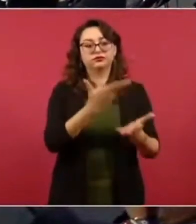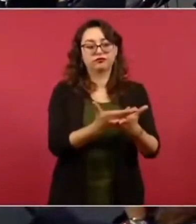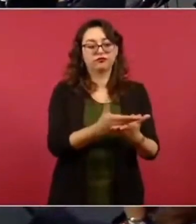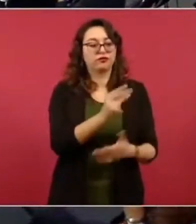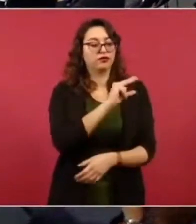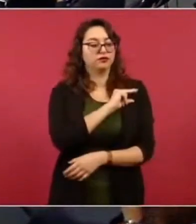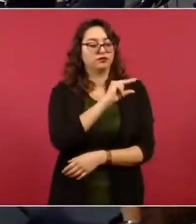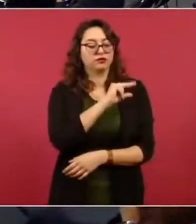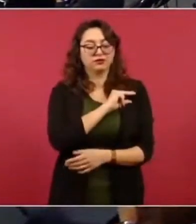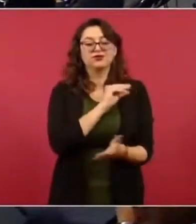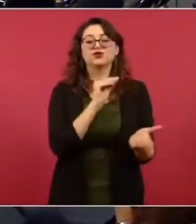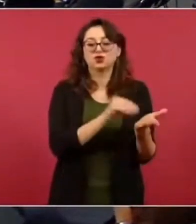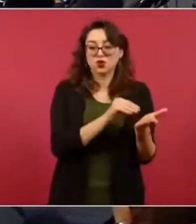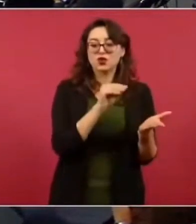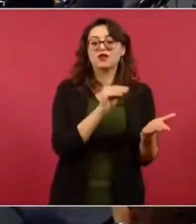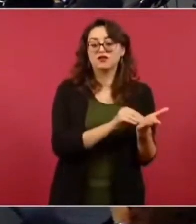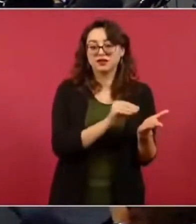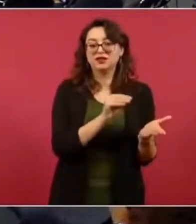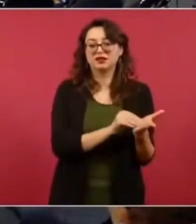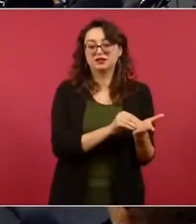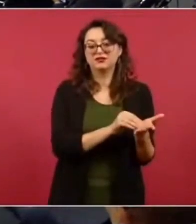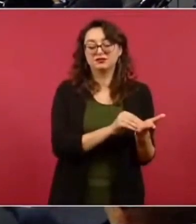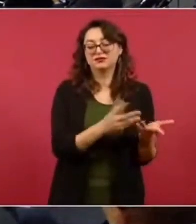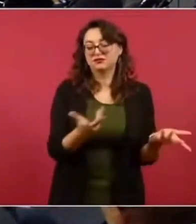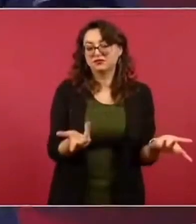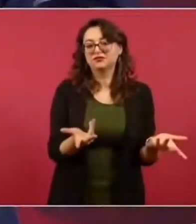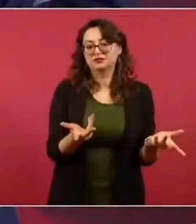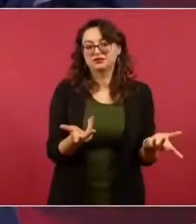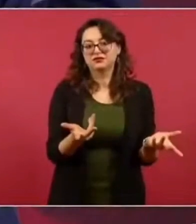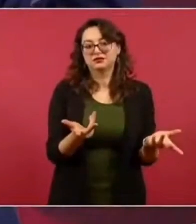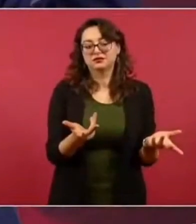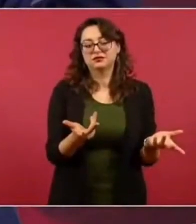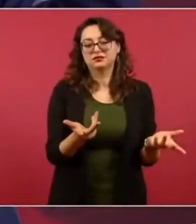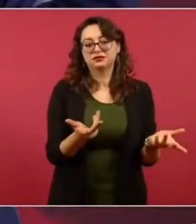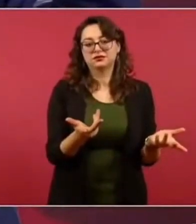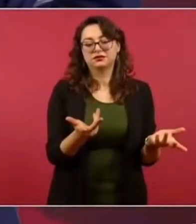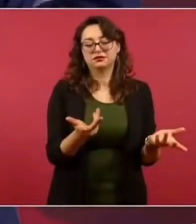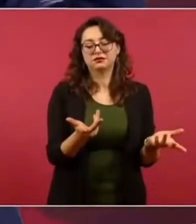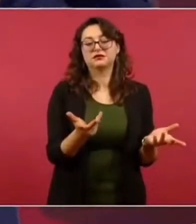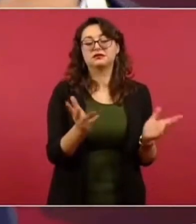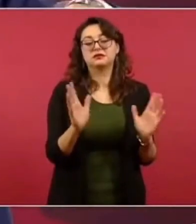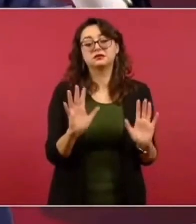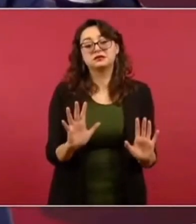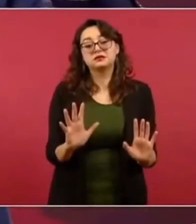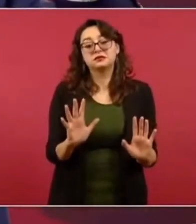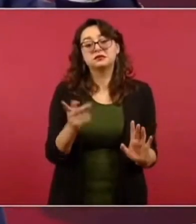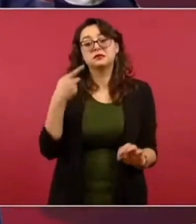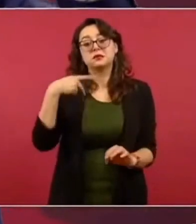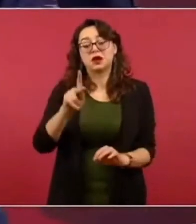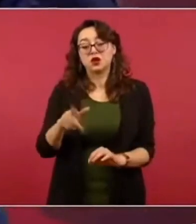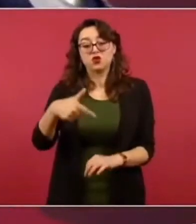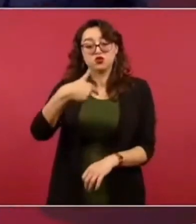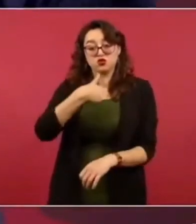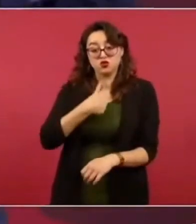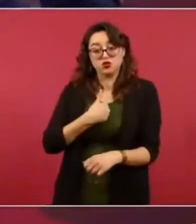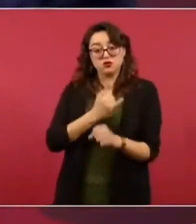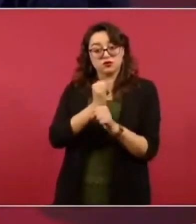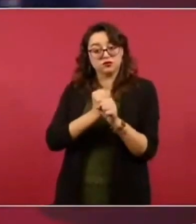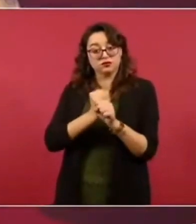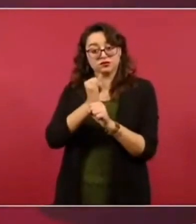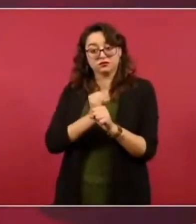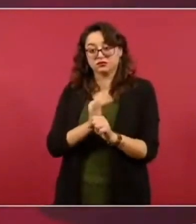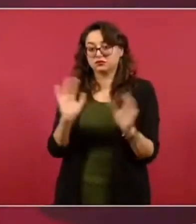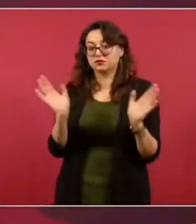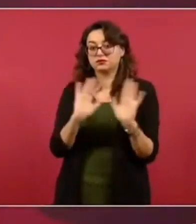Supongo, va la Fiscalía a ir al fondo. Pero, ¿qué están